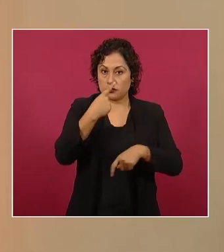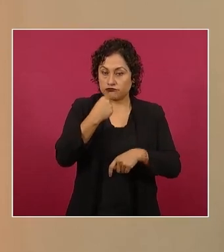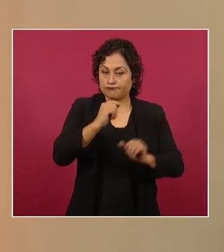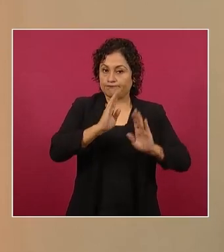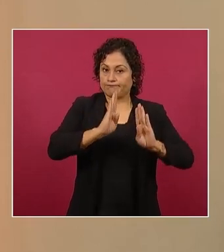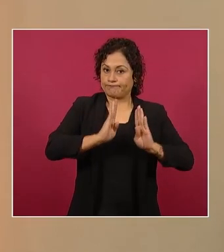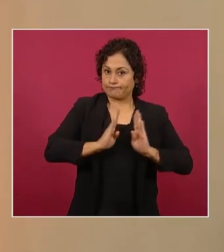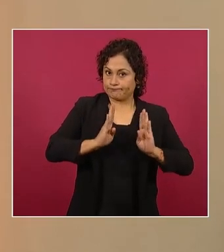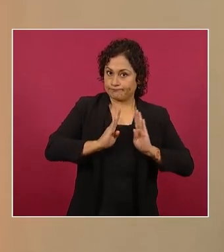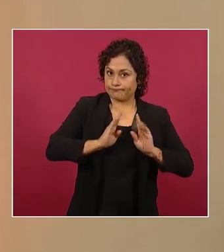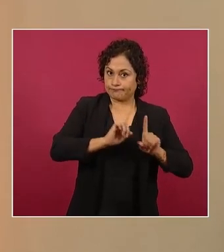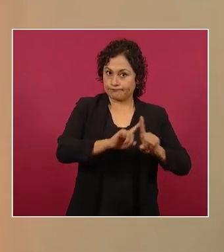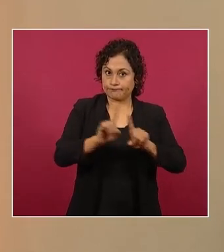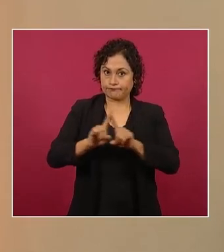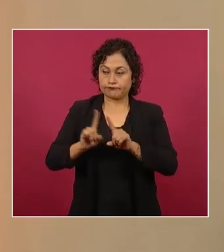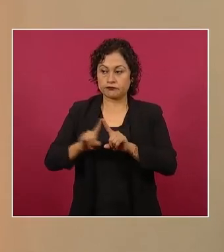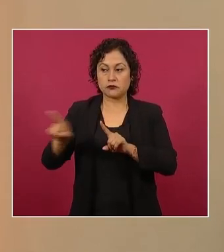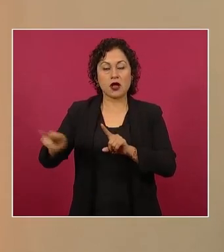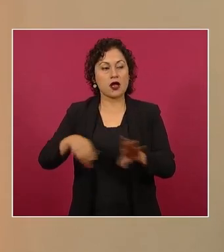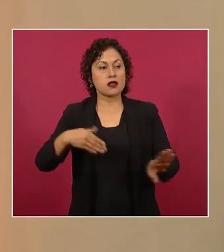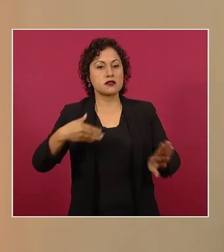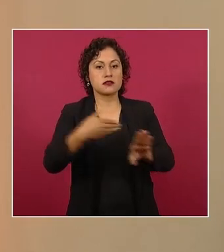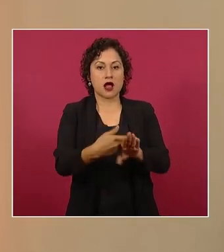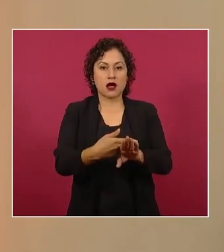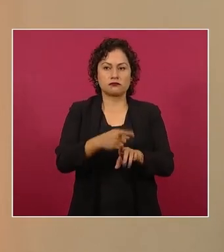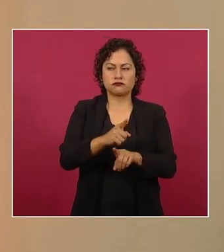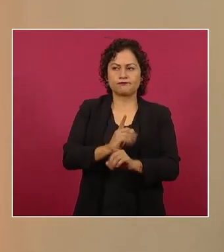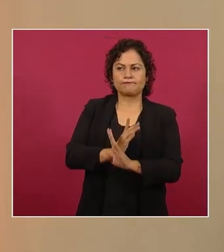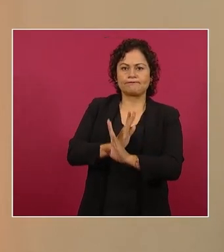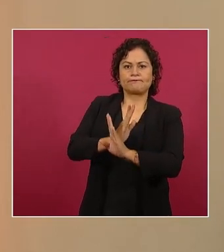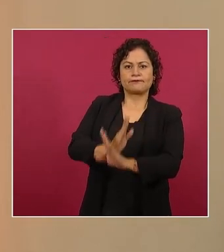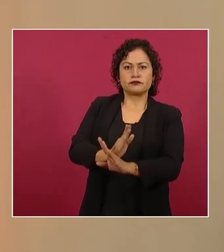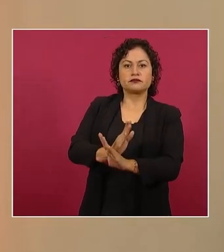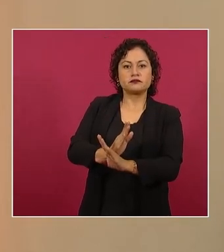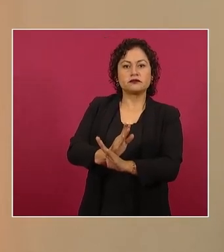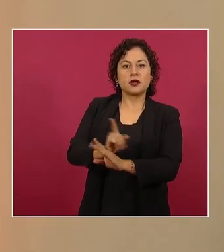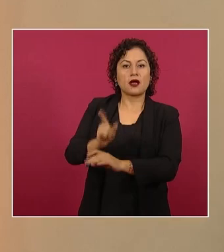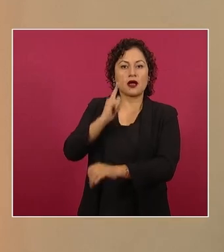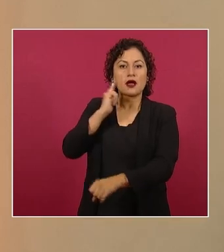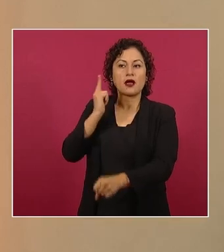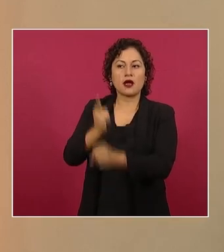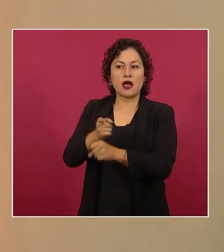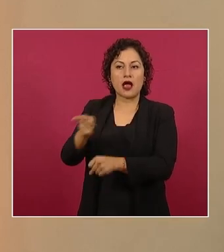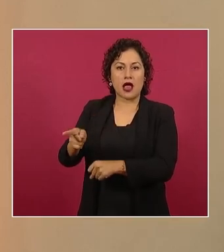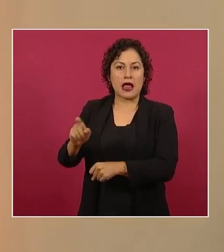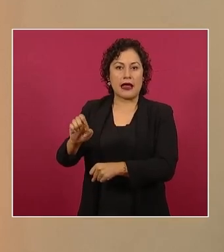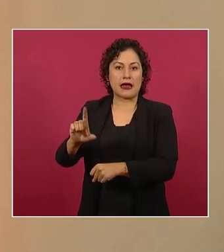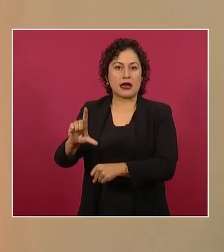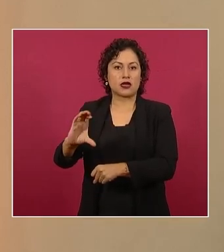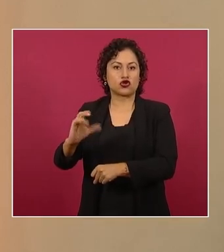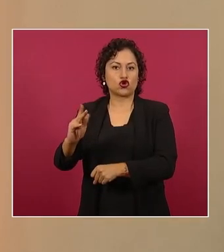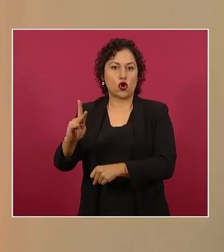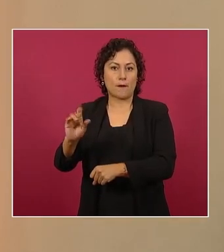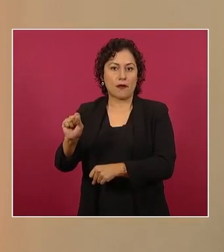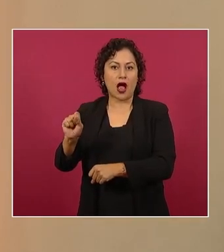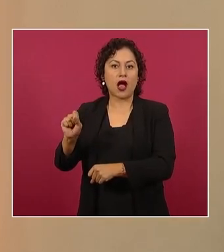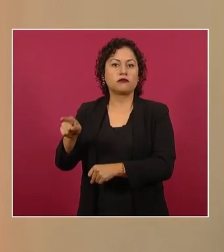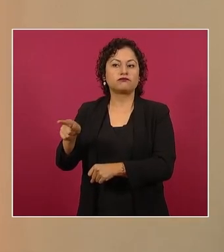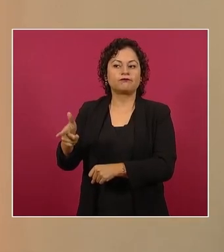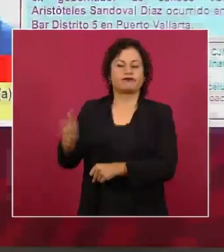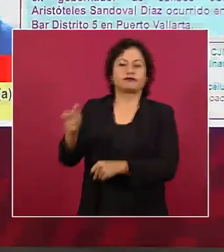repelen la agresión y en el enfrentamiento resulta herido Saúl Alejandro, alias El Chopa, quien posteriormente